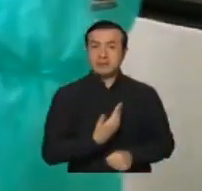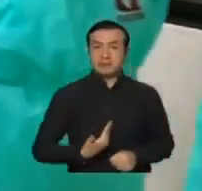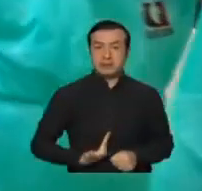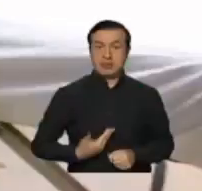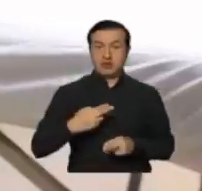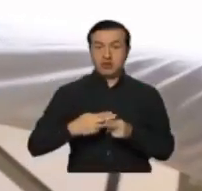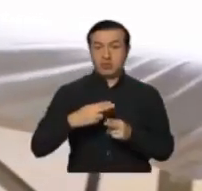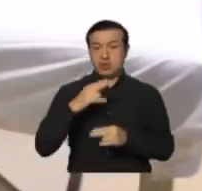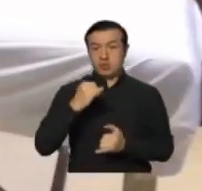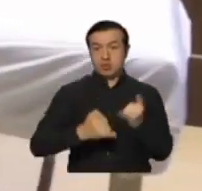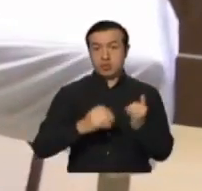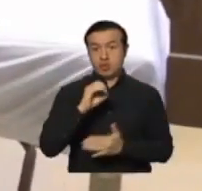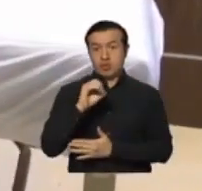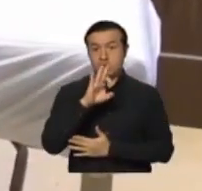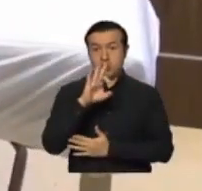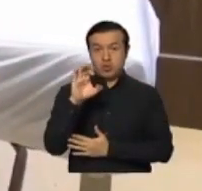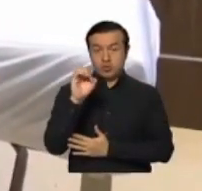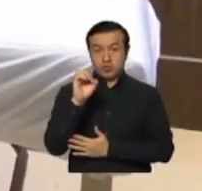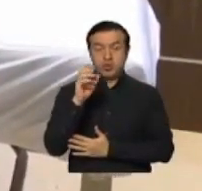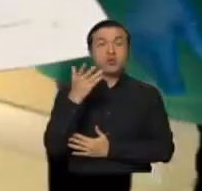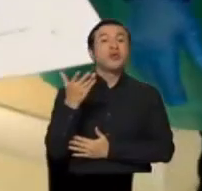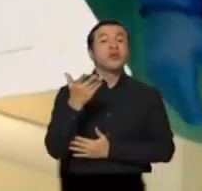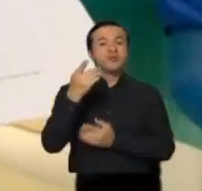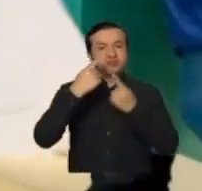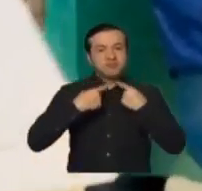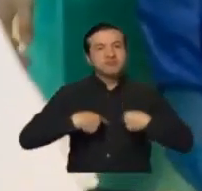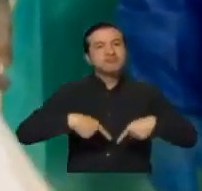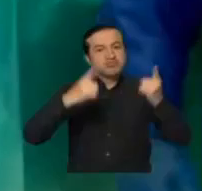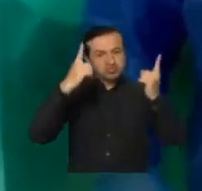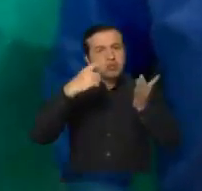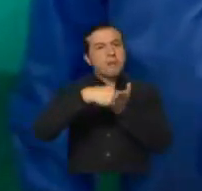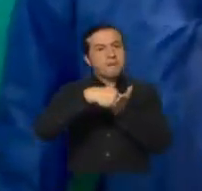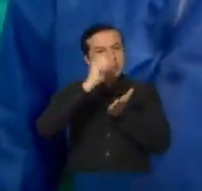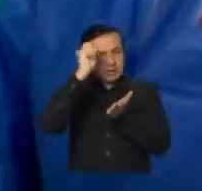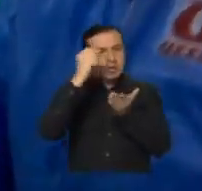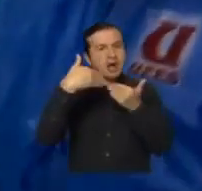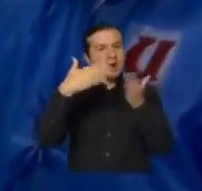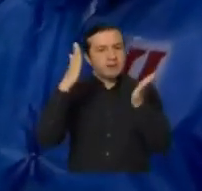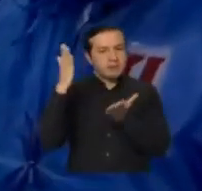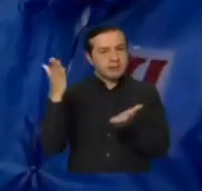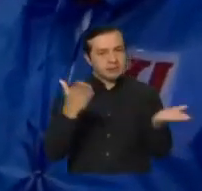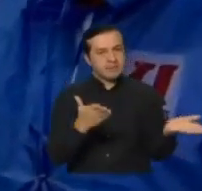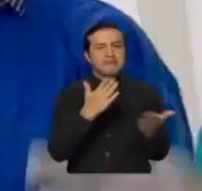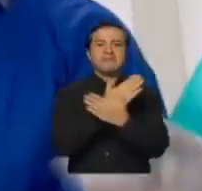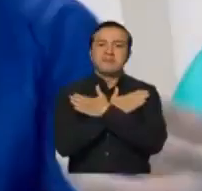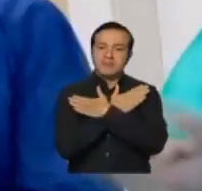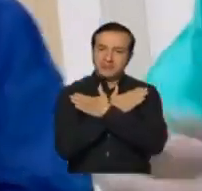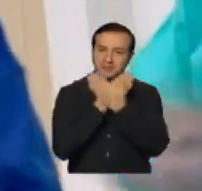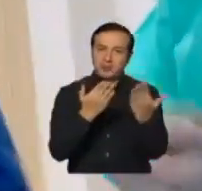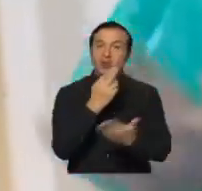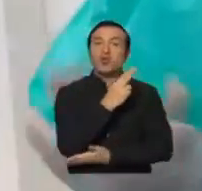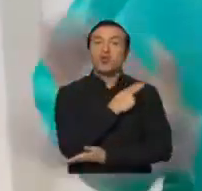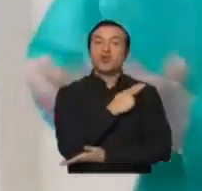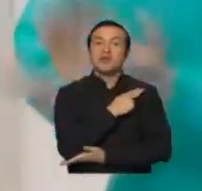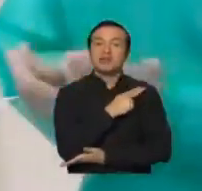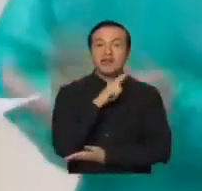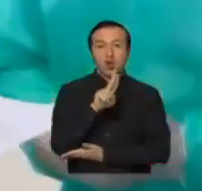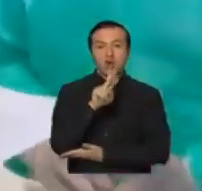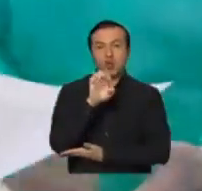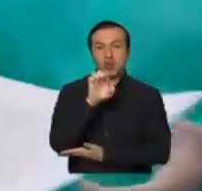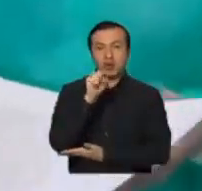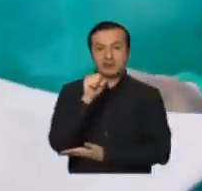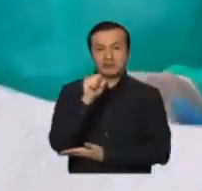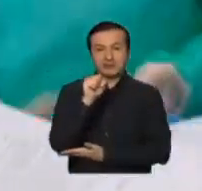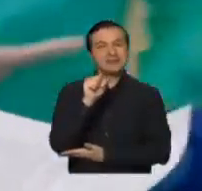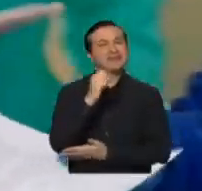Sonnenholzner, quien constató la entrega del permiso de funcionamiento provisional. Felicitar a la Universidad de Especialidades Espíritu Santo.